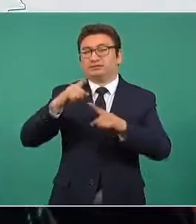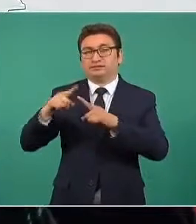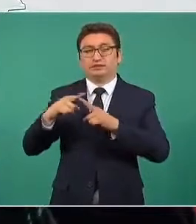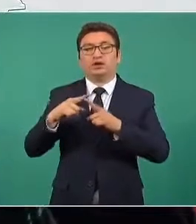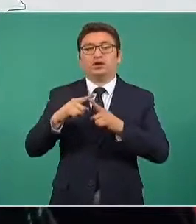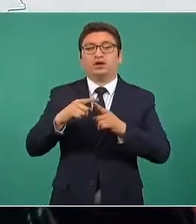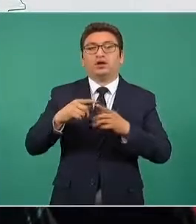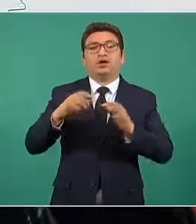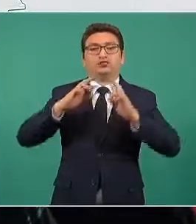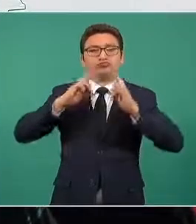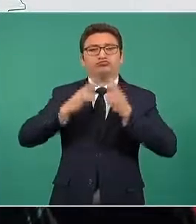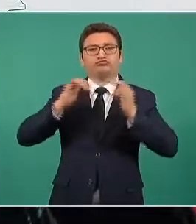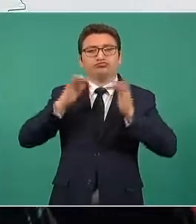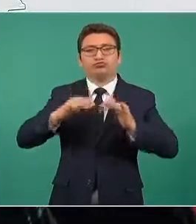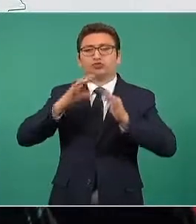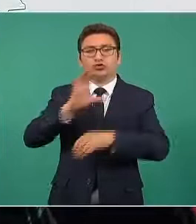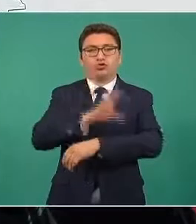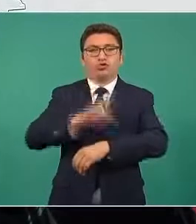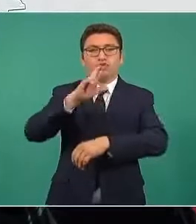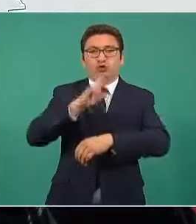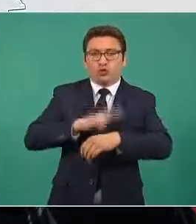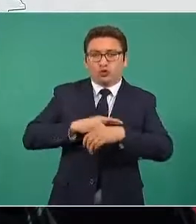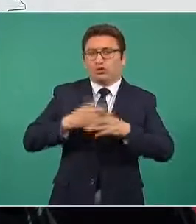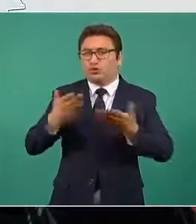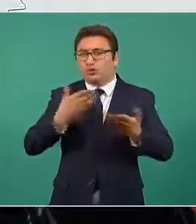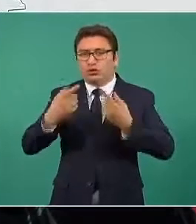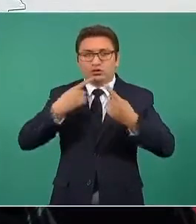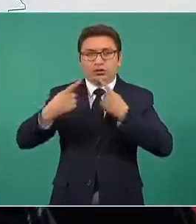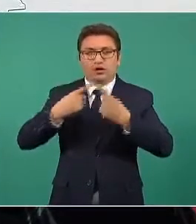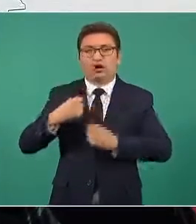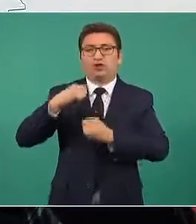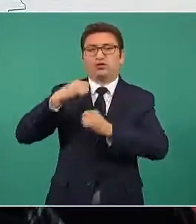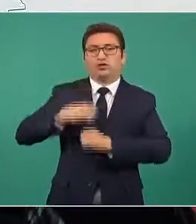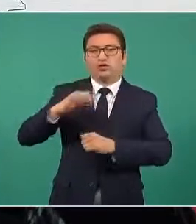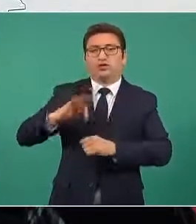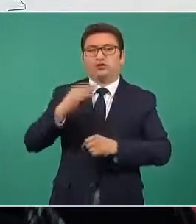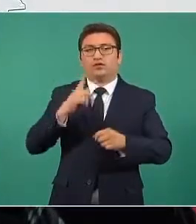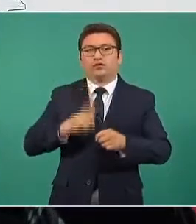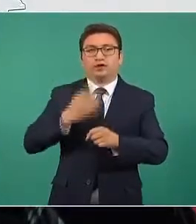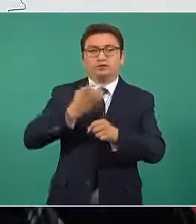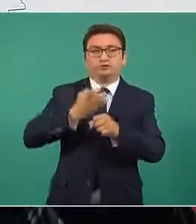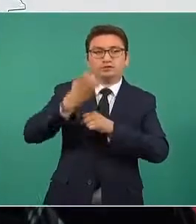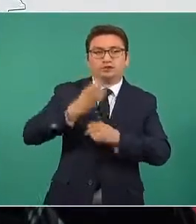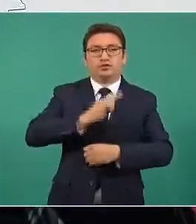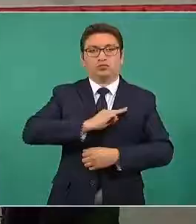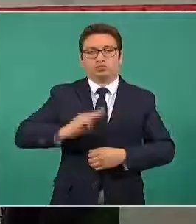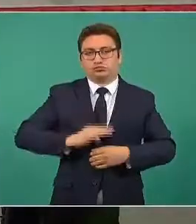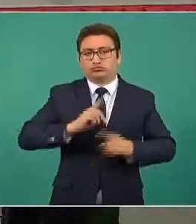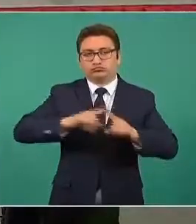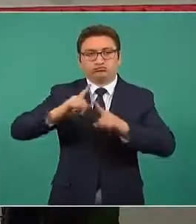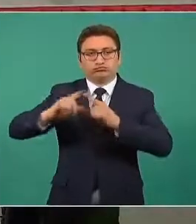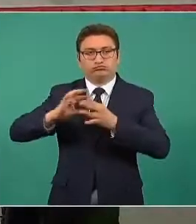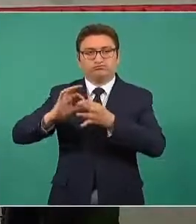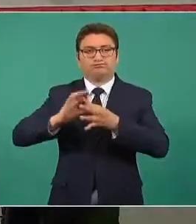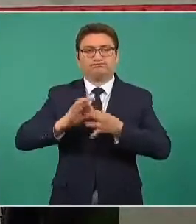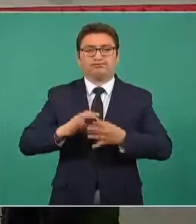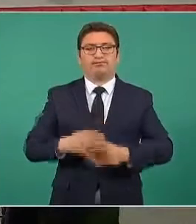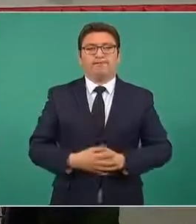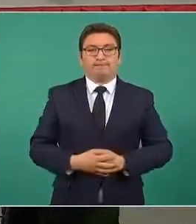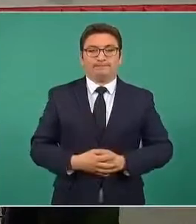reuniones permanentes de coordinación con autoridades federales, estatales y municipales. La que sigue, por favor.